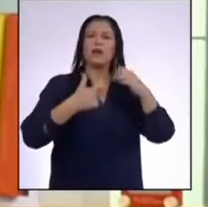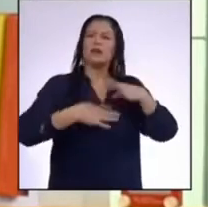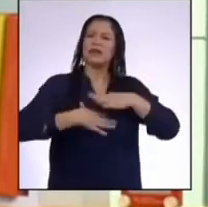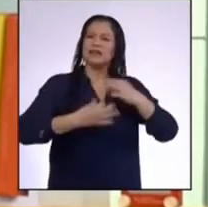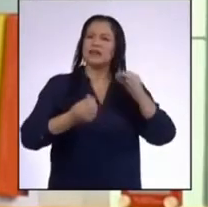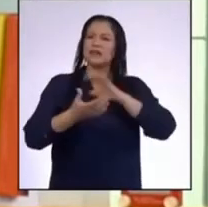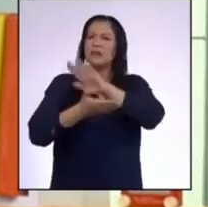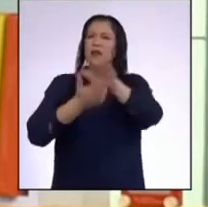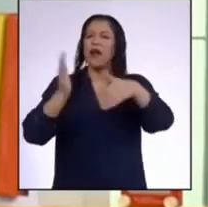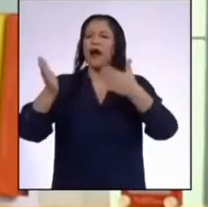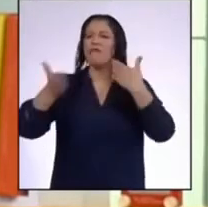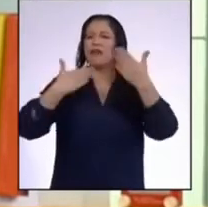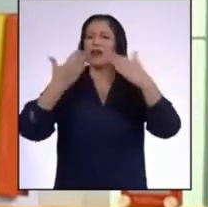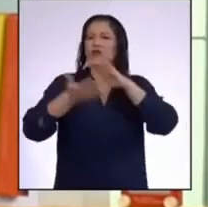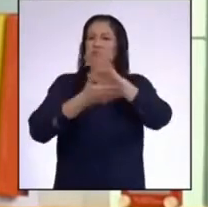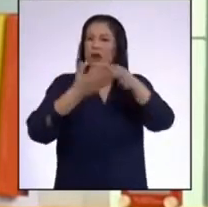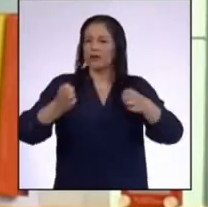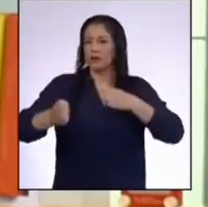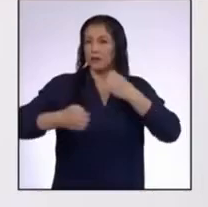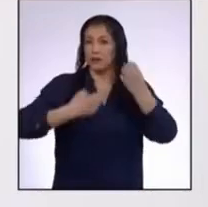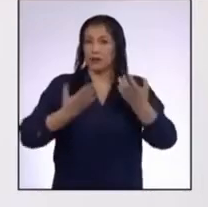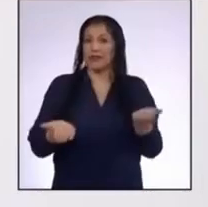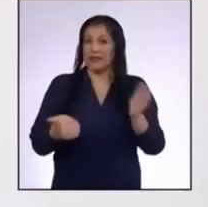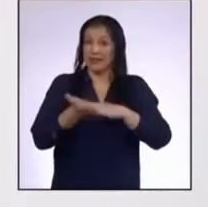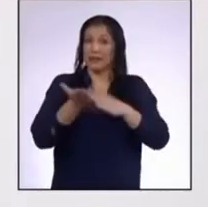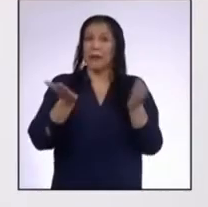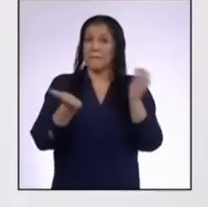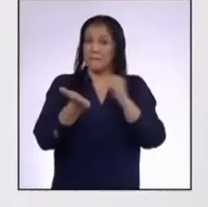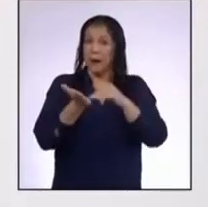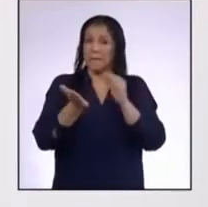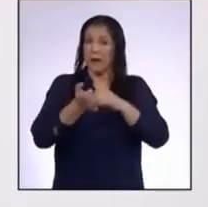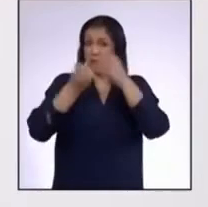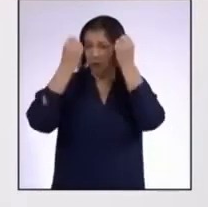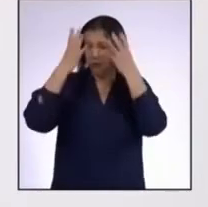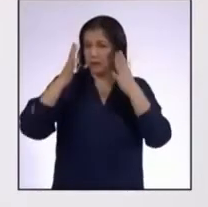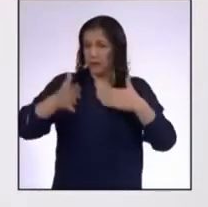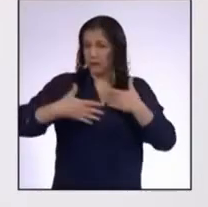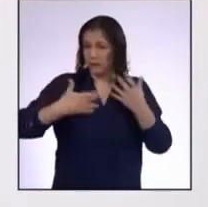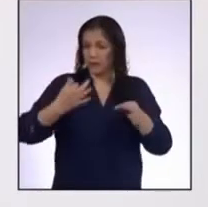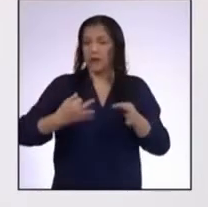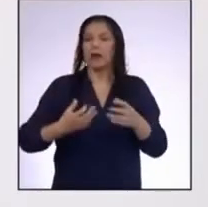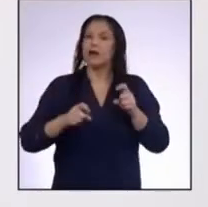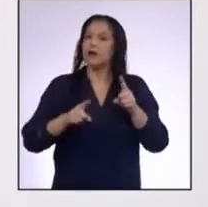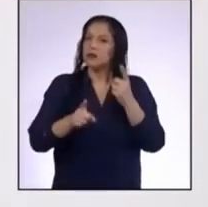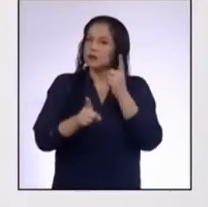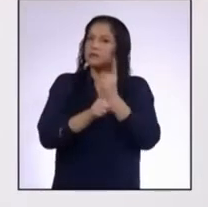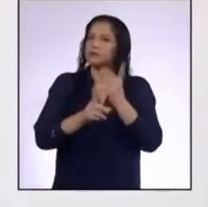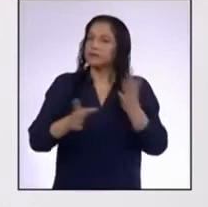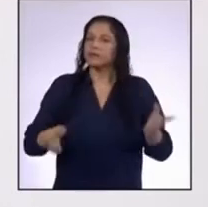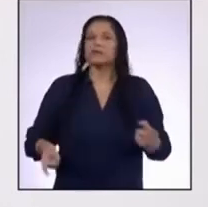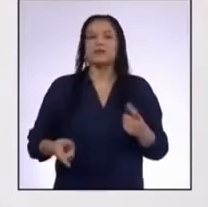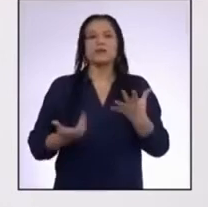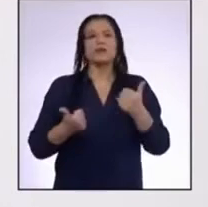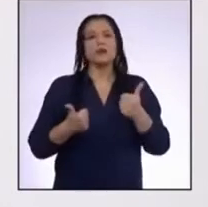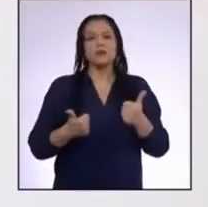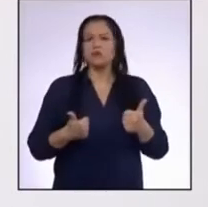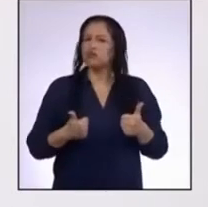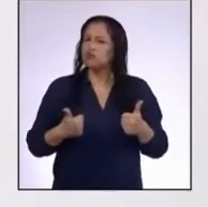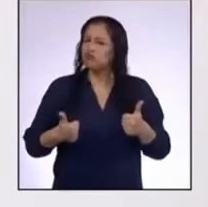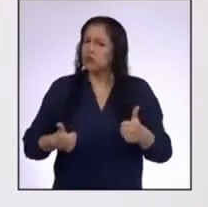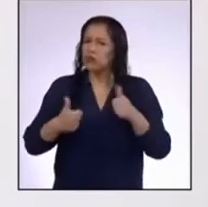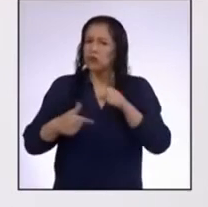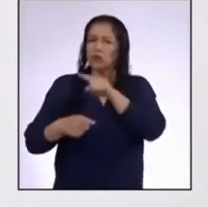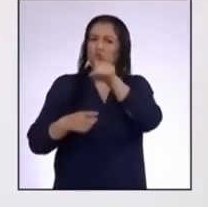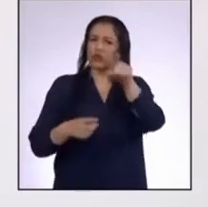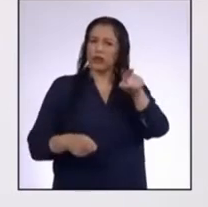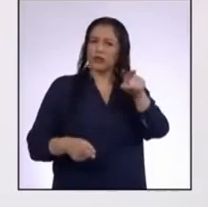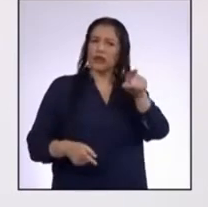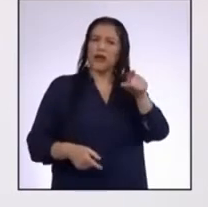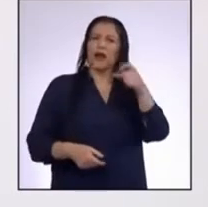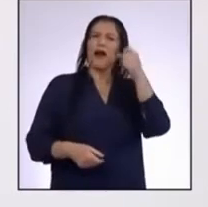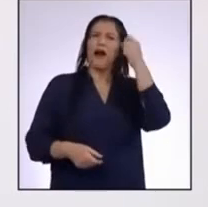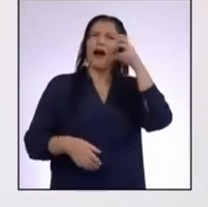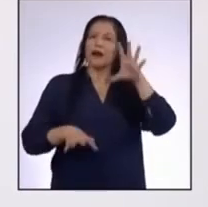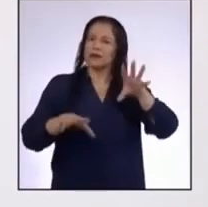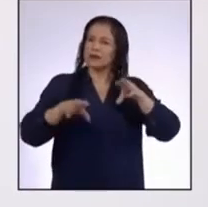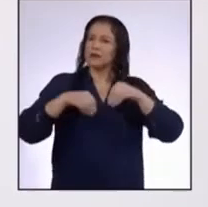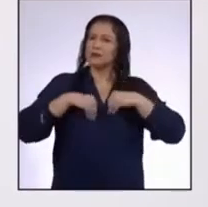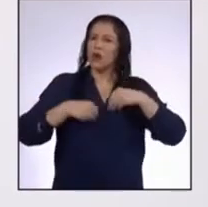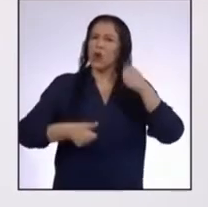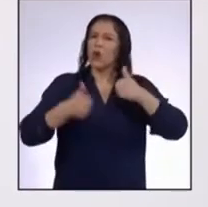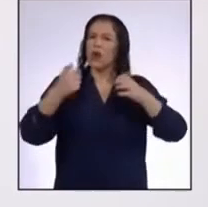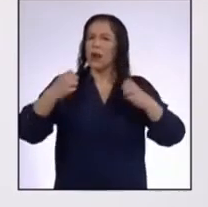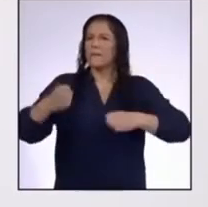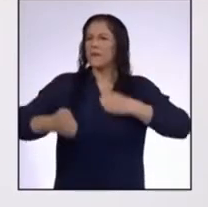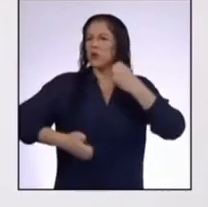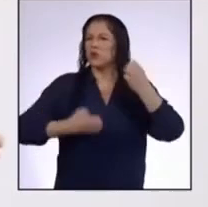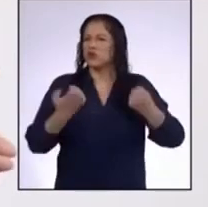todas estas emociones Y seguro hay más ¡Claro que hay más! Es muy sano que hayan reconocido las emociones